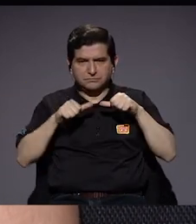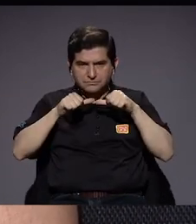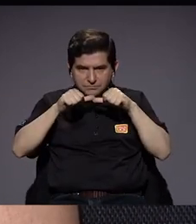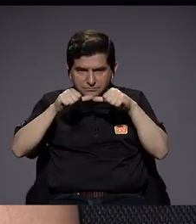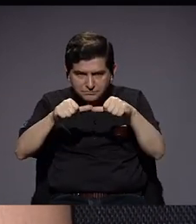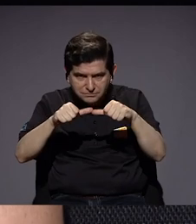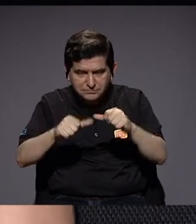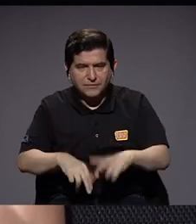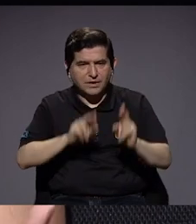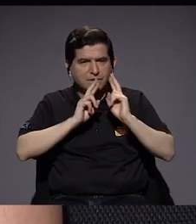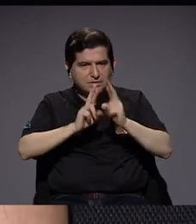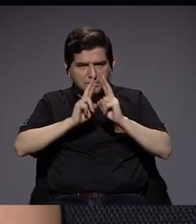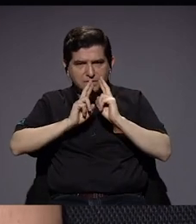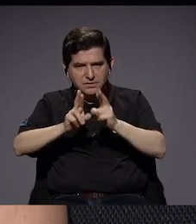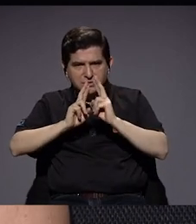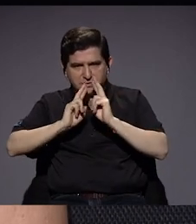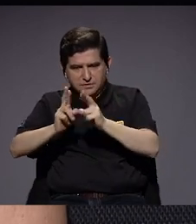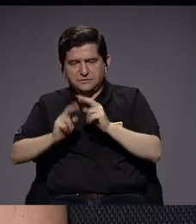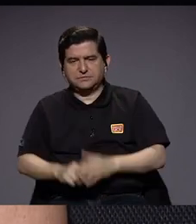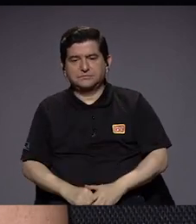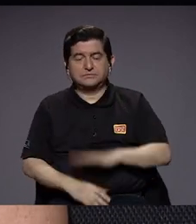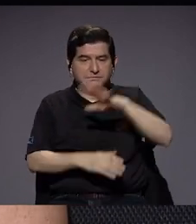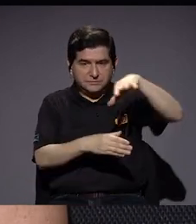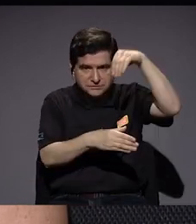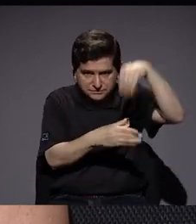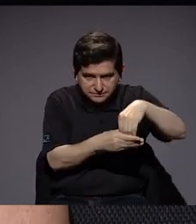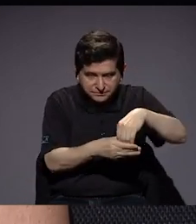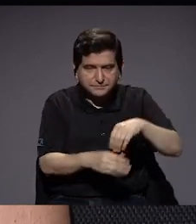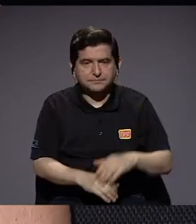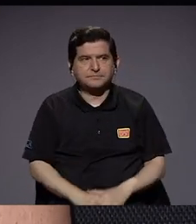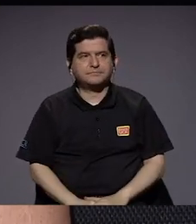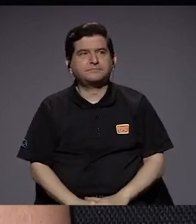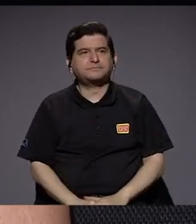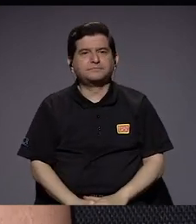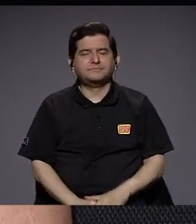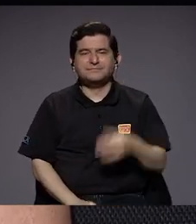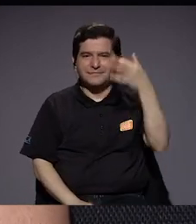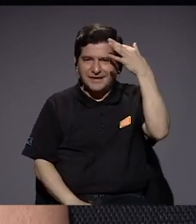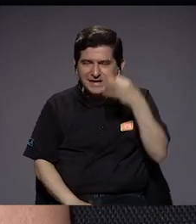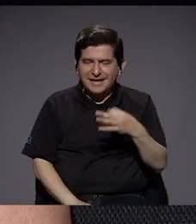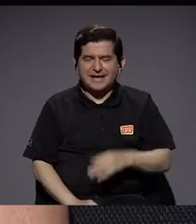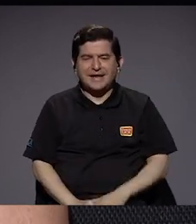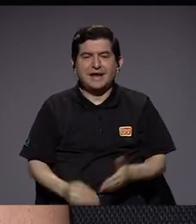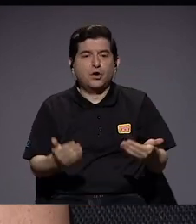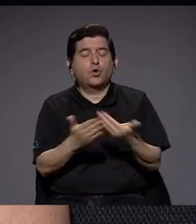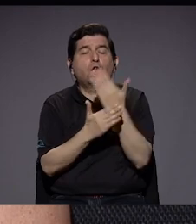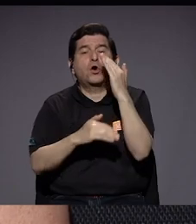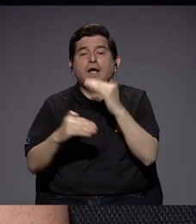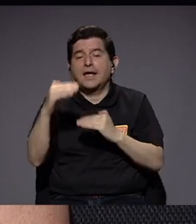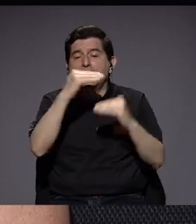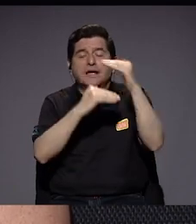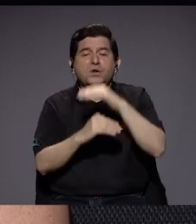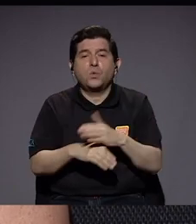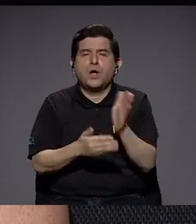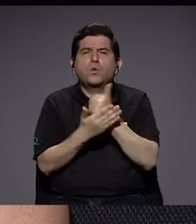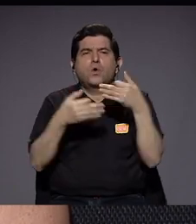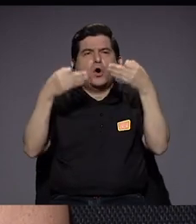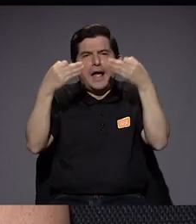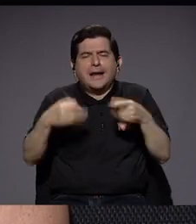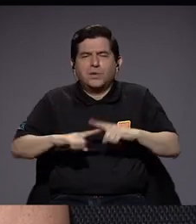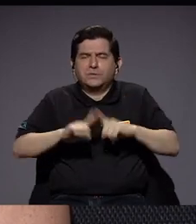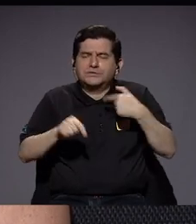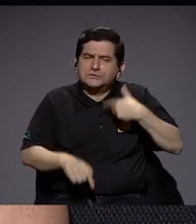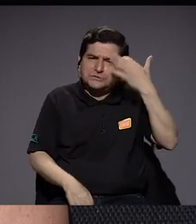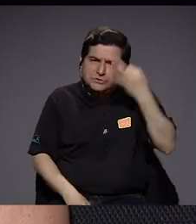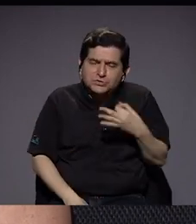dando respuestas a este contexto. Y creo que desde el nuevo edificio, pues sí, se han tomado algunas medidas,